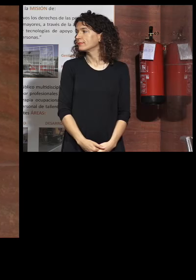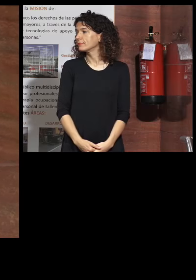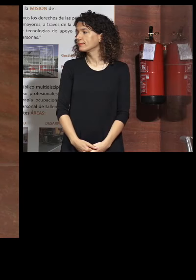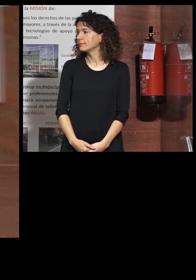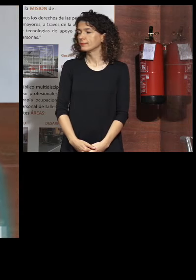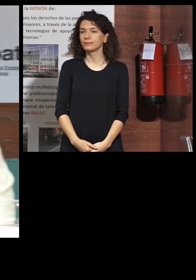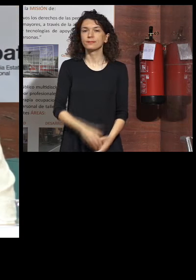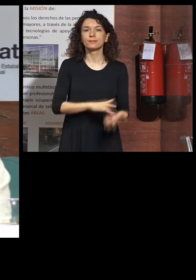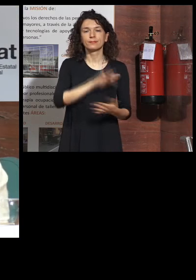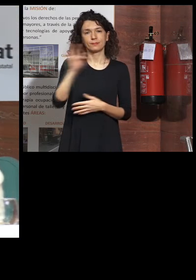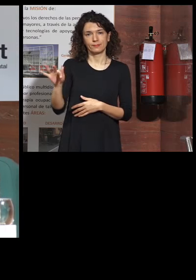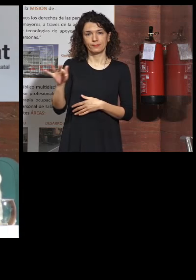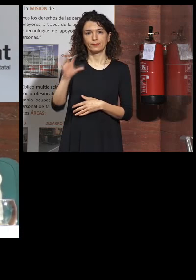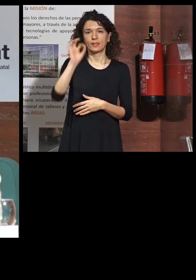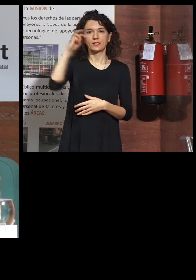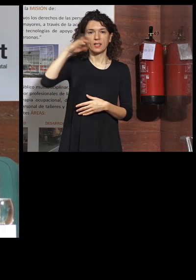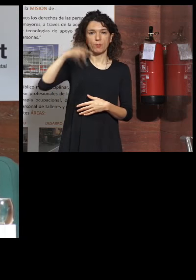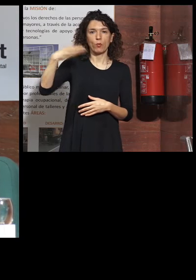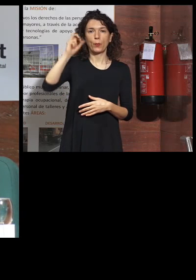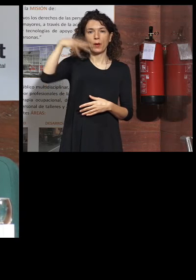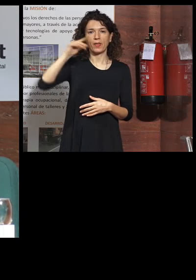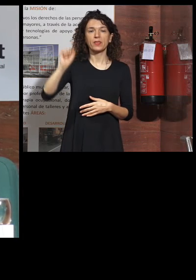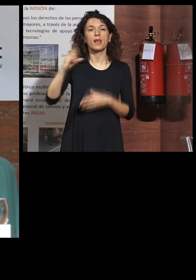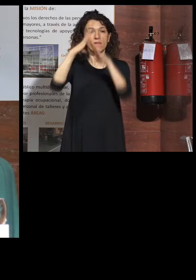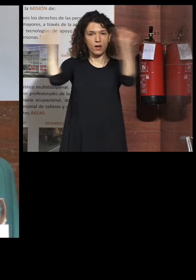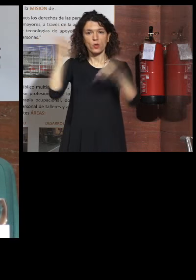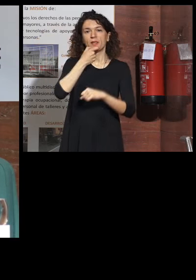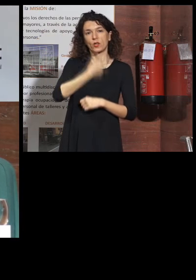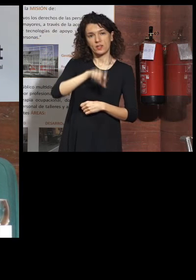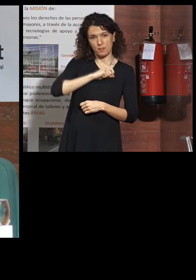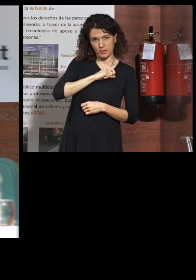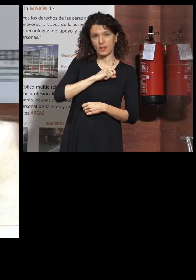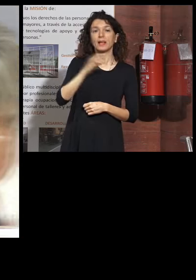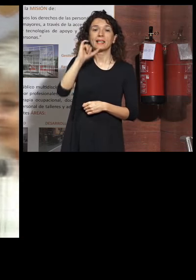Tiene la palabra Simon Mann, embajador británico de España.